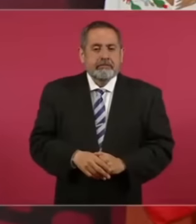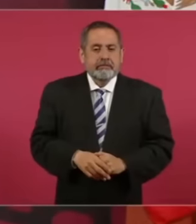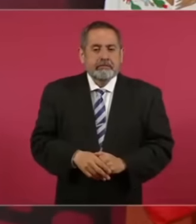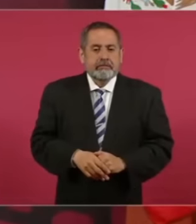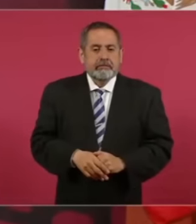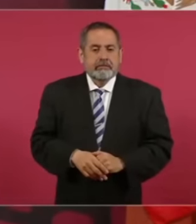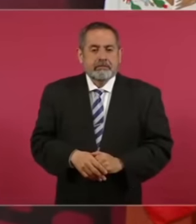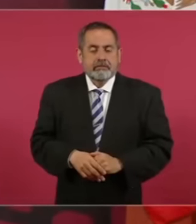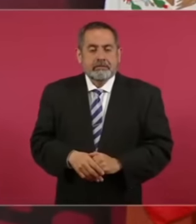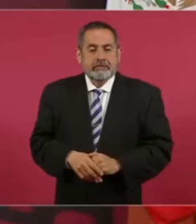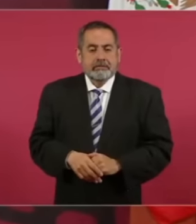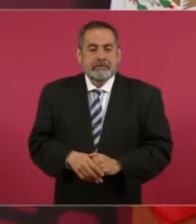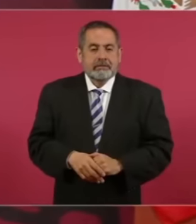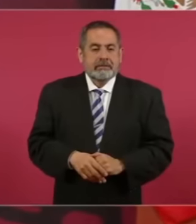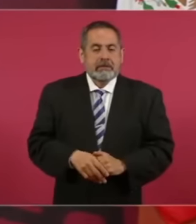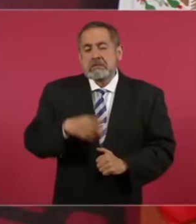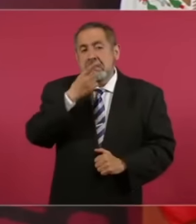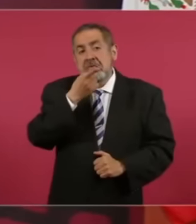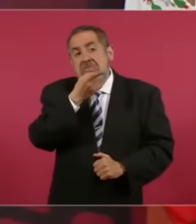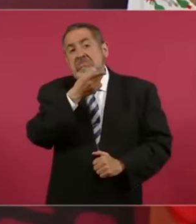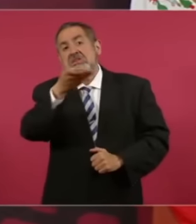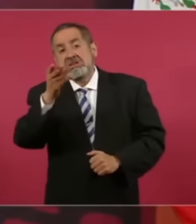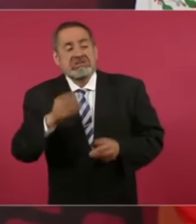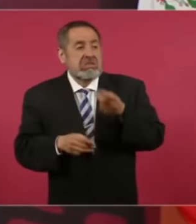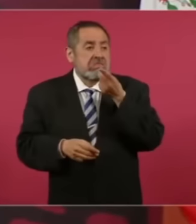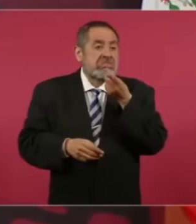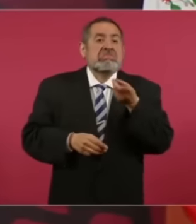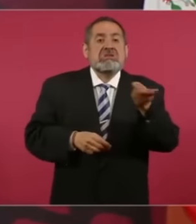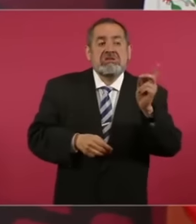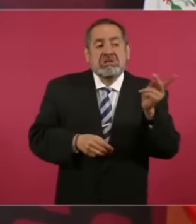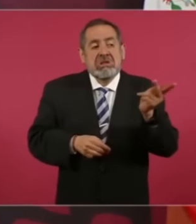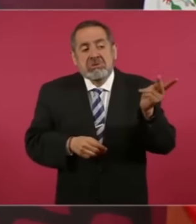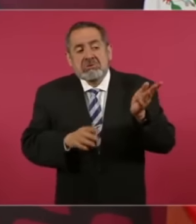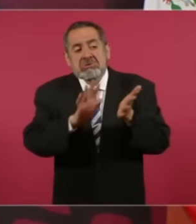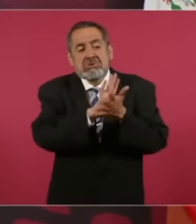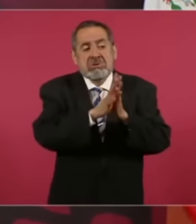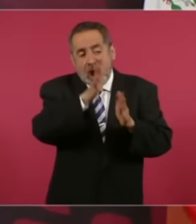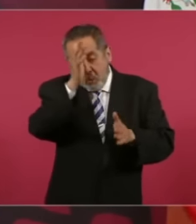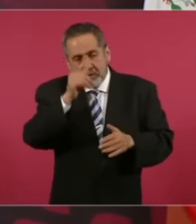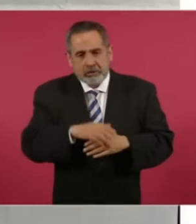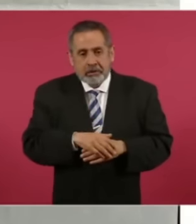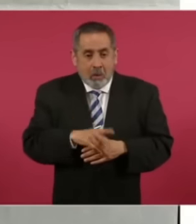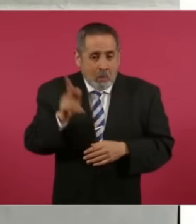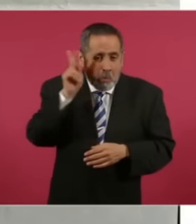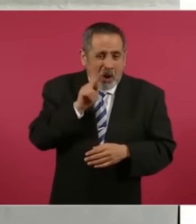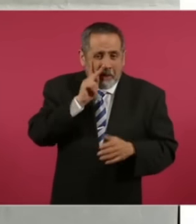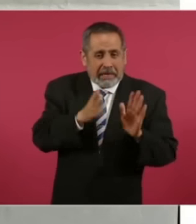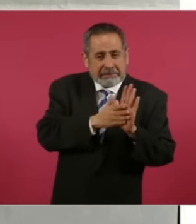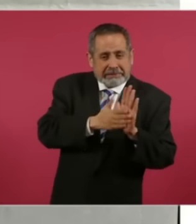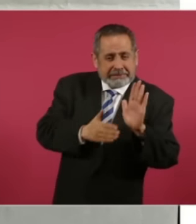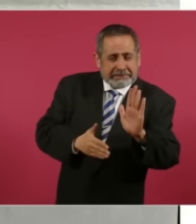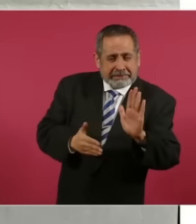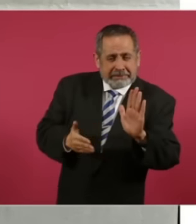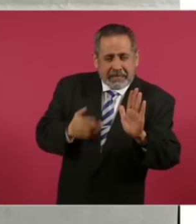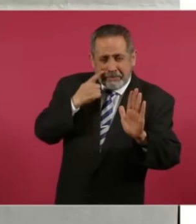Que se Supongan Las cosas A que Exista Un acuerdo Firmado